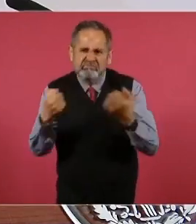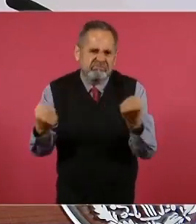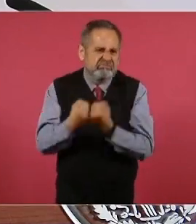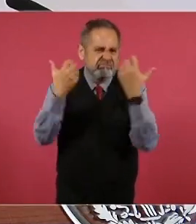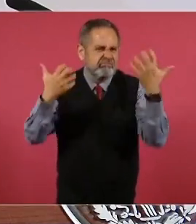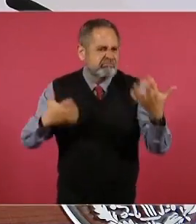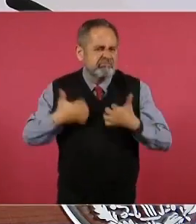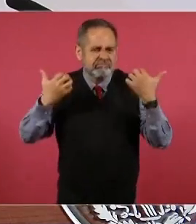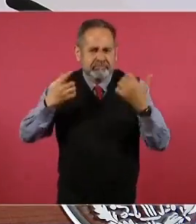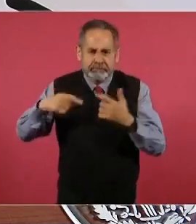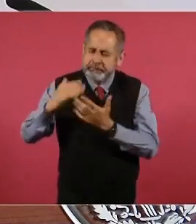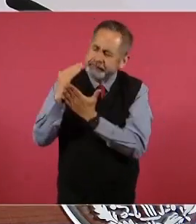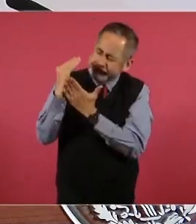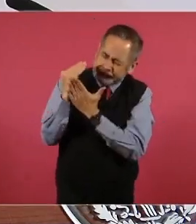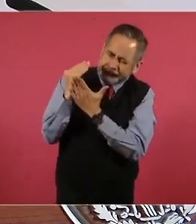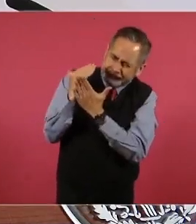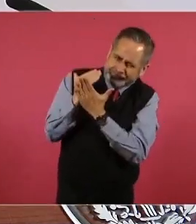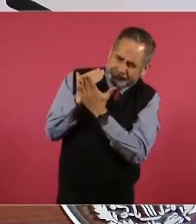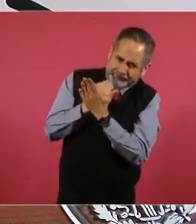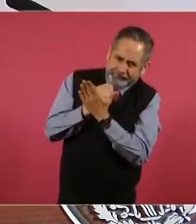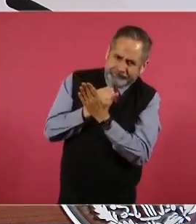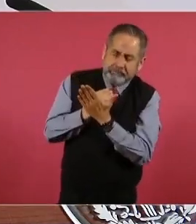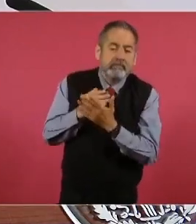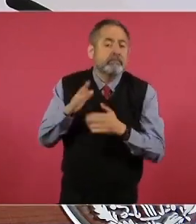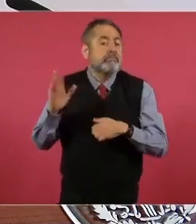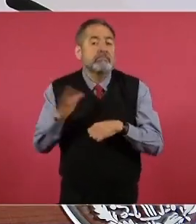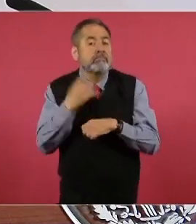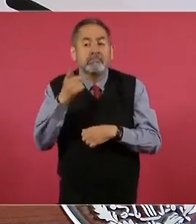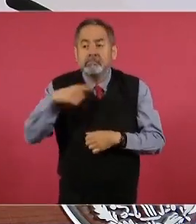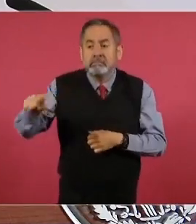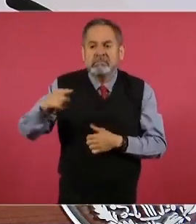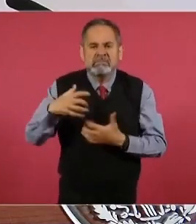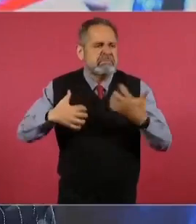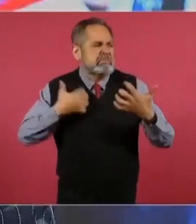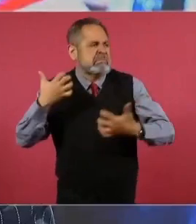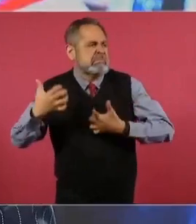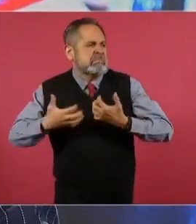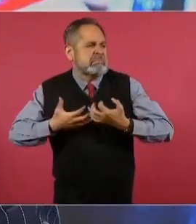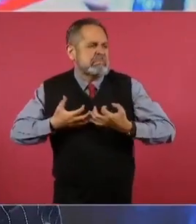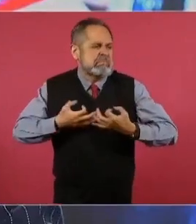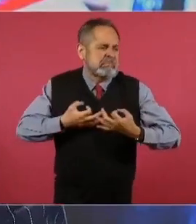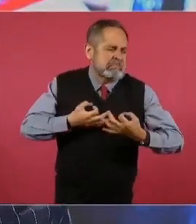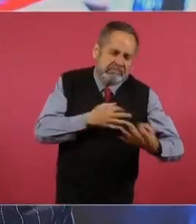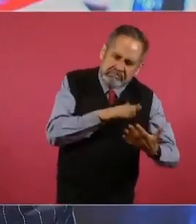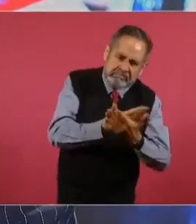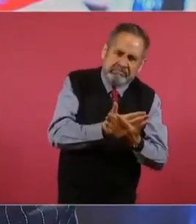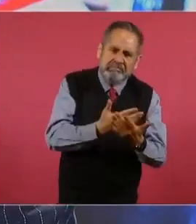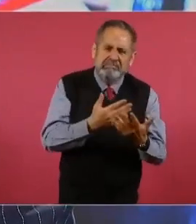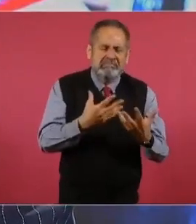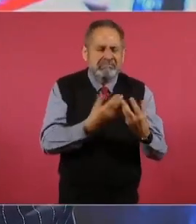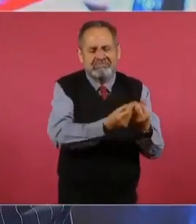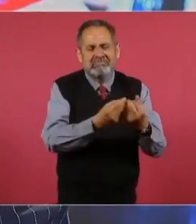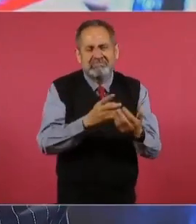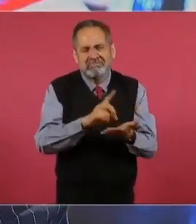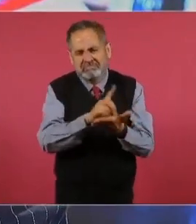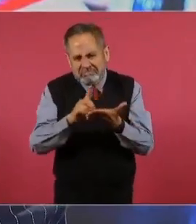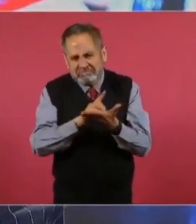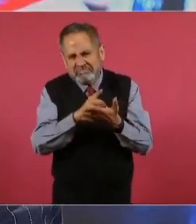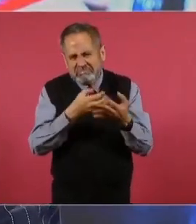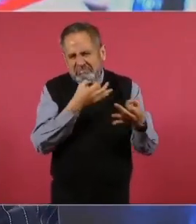para evitar que caigan en el consumo de drogas, mediante la sensibilización e